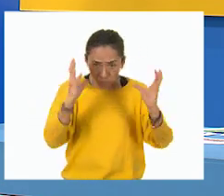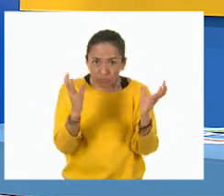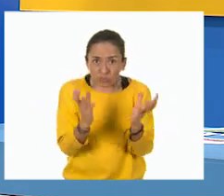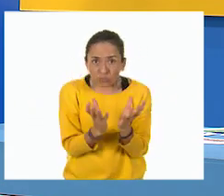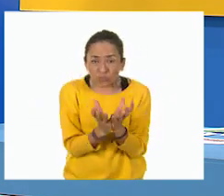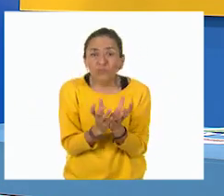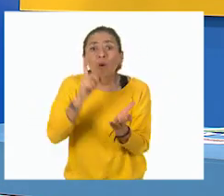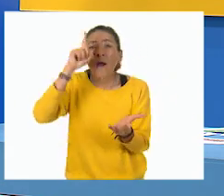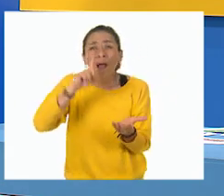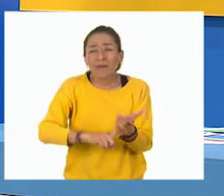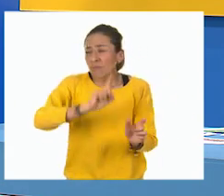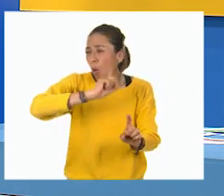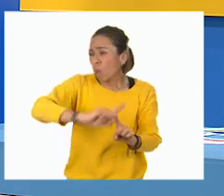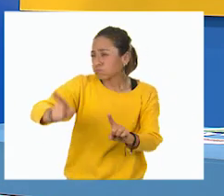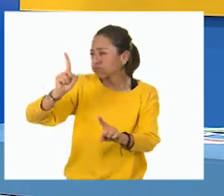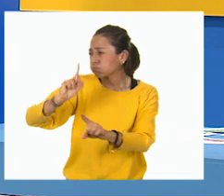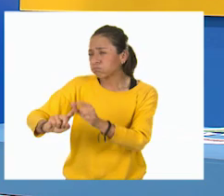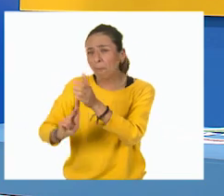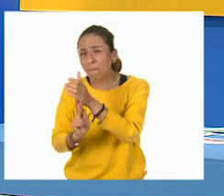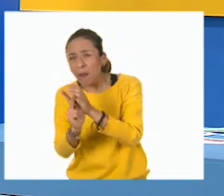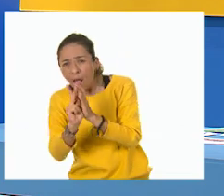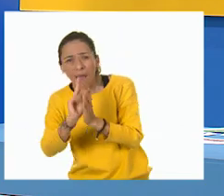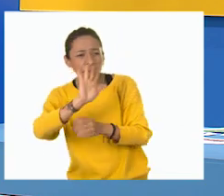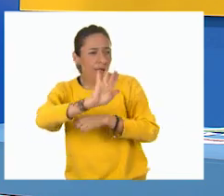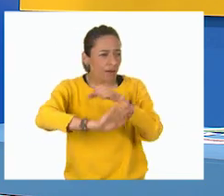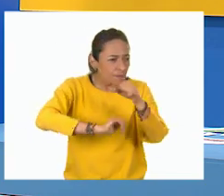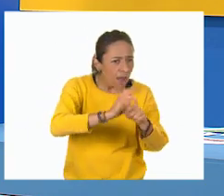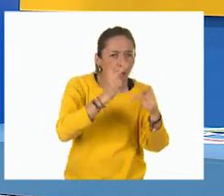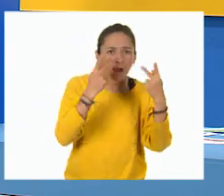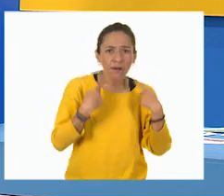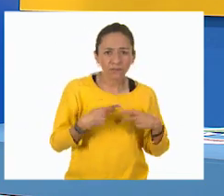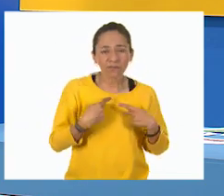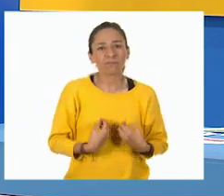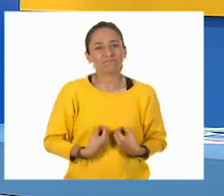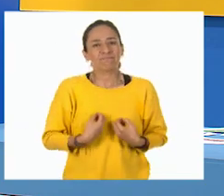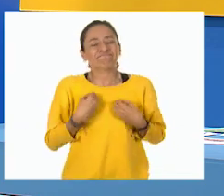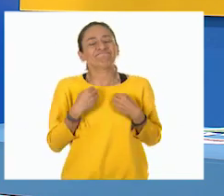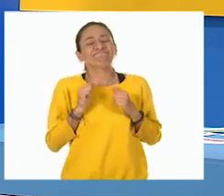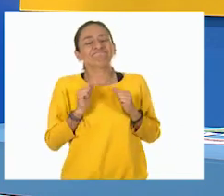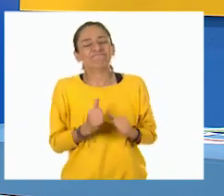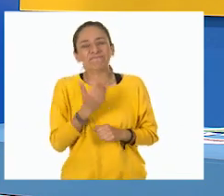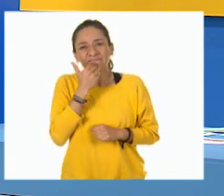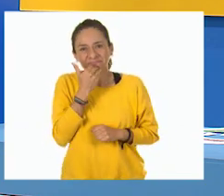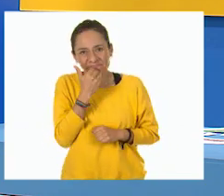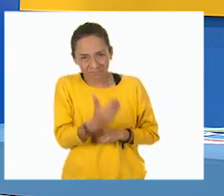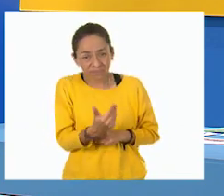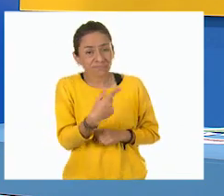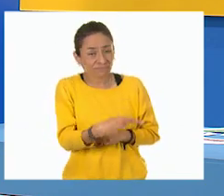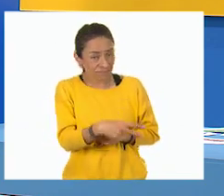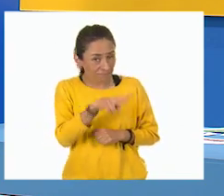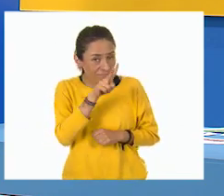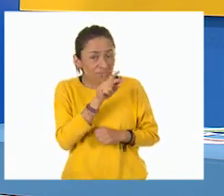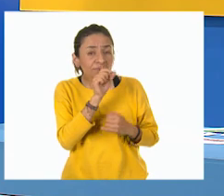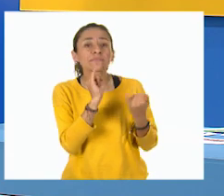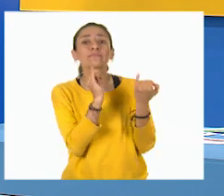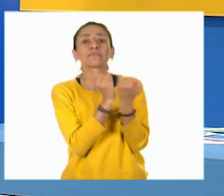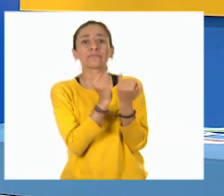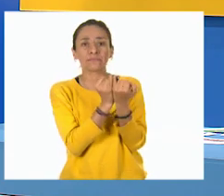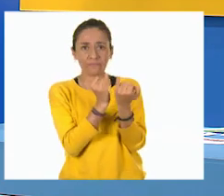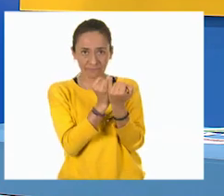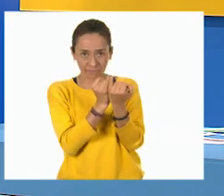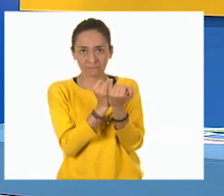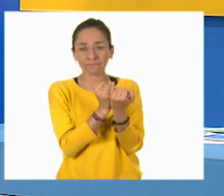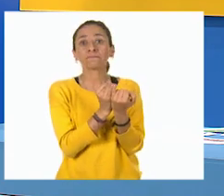todas las especies que nuestro planeta alberga. Sin mencionar los múltiples usos que facilitan la